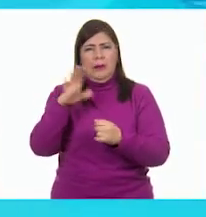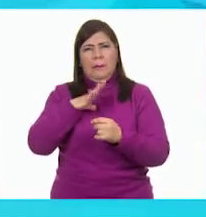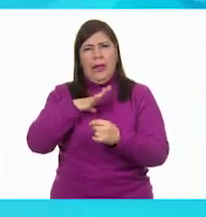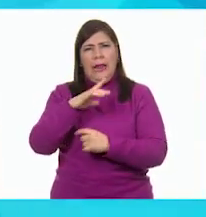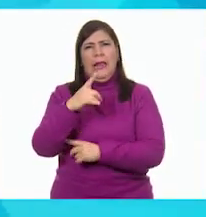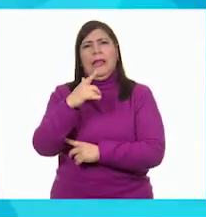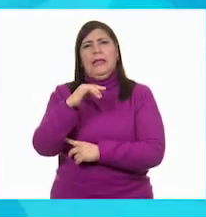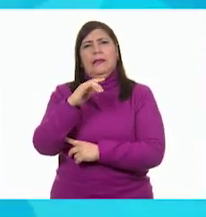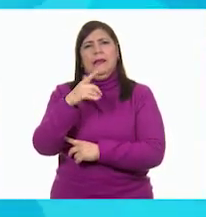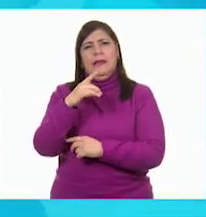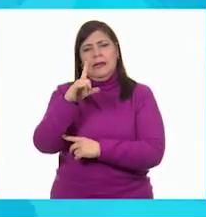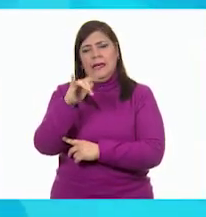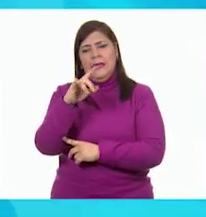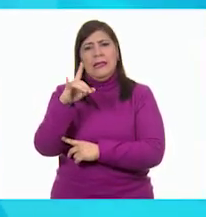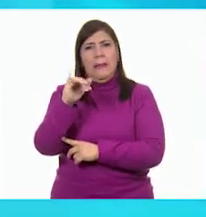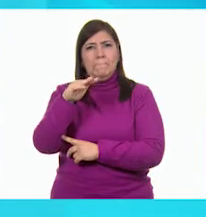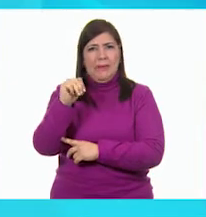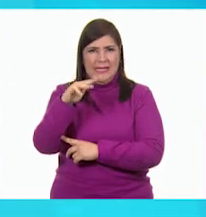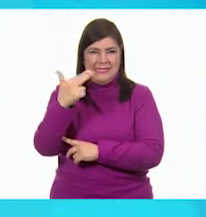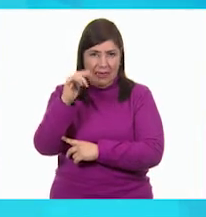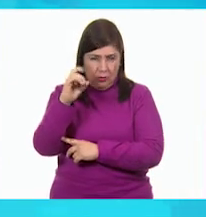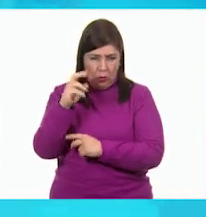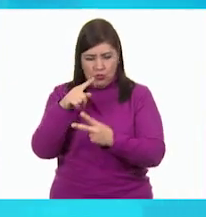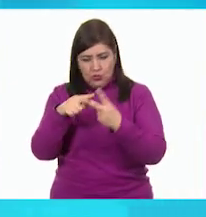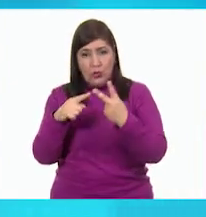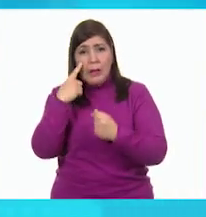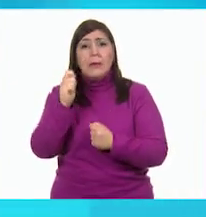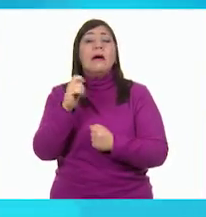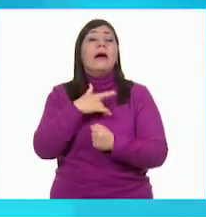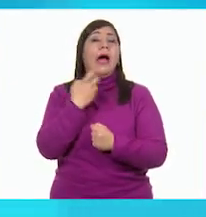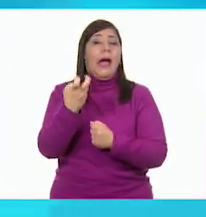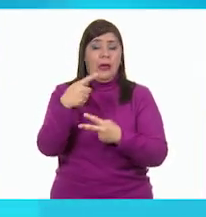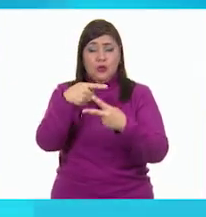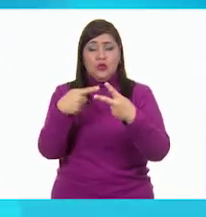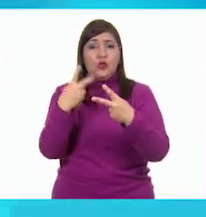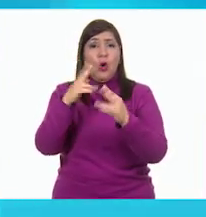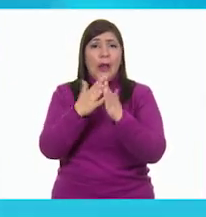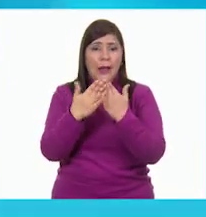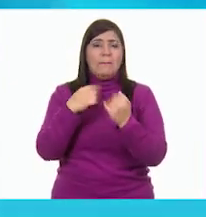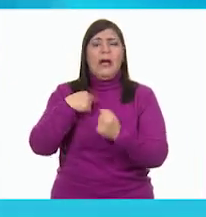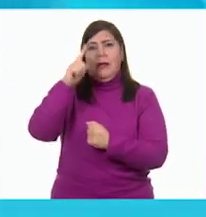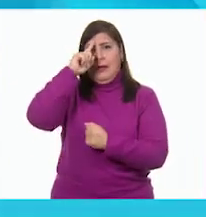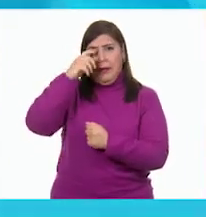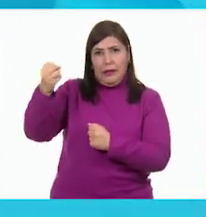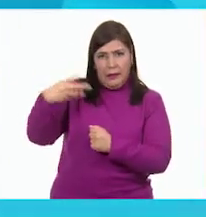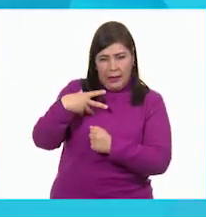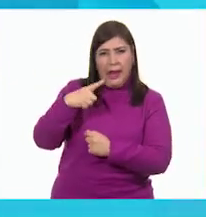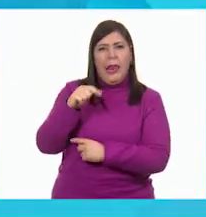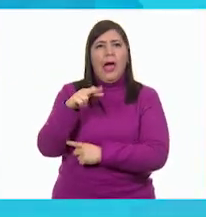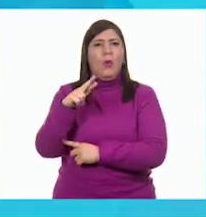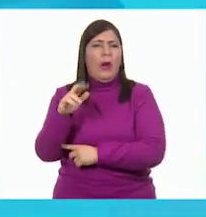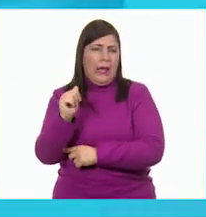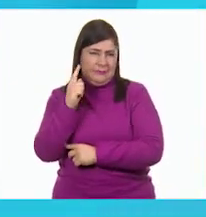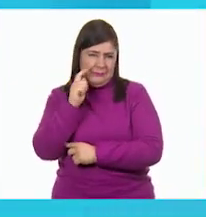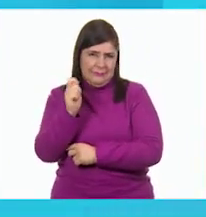Machado. Estos dos libros me los recomendaron mis maestras, Laura y Sacir.